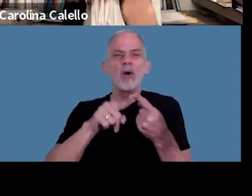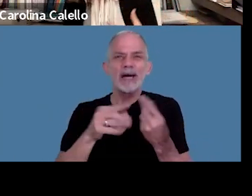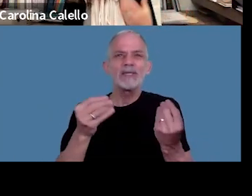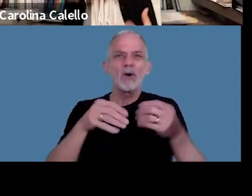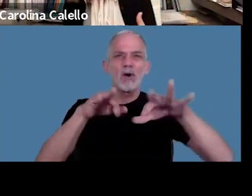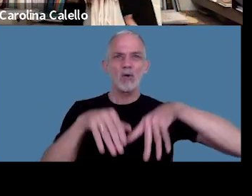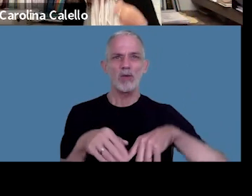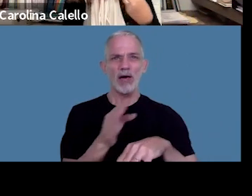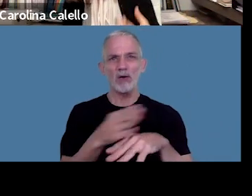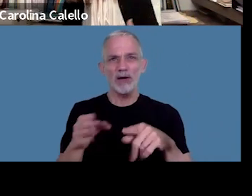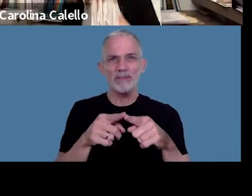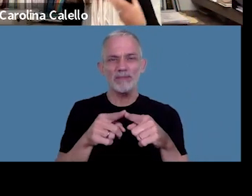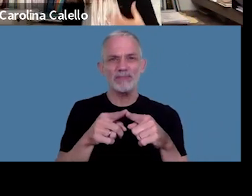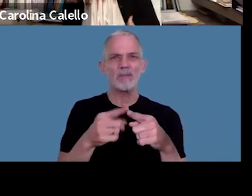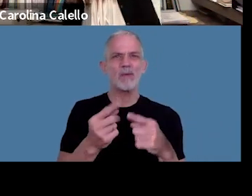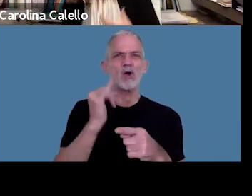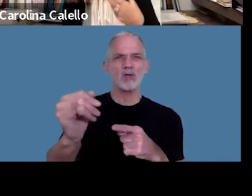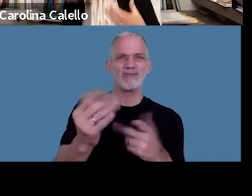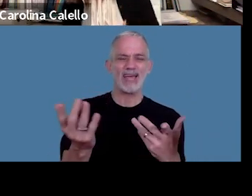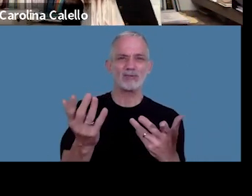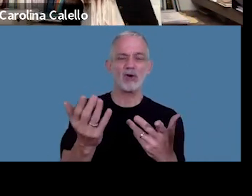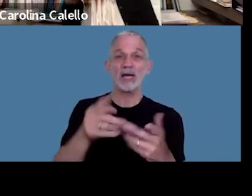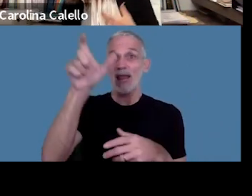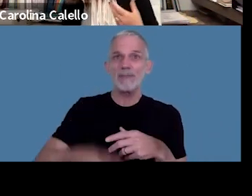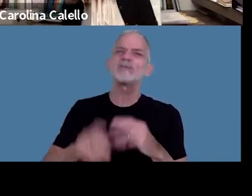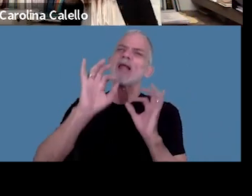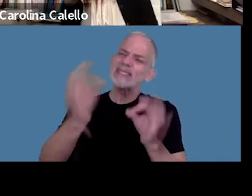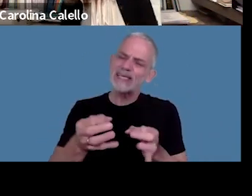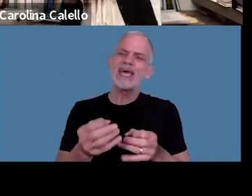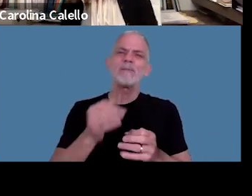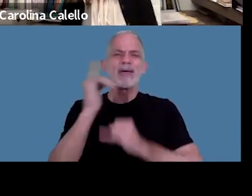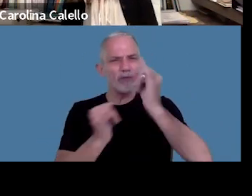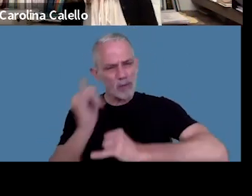notificación tiene que el contribuyente sepa que esté informado